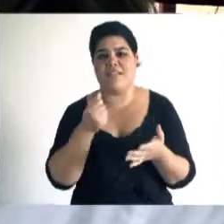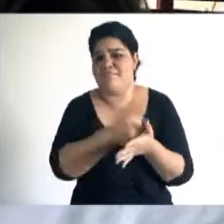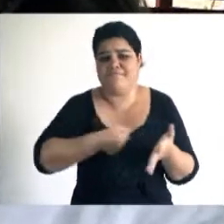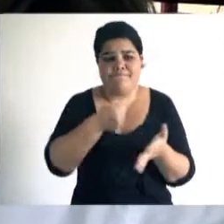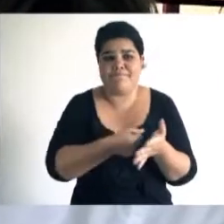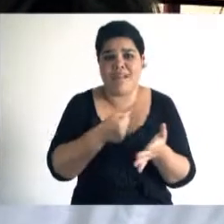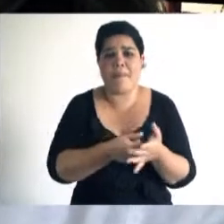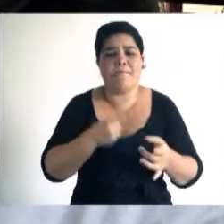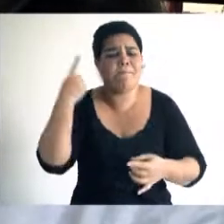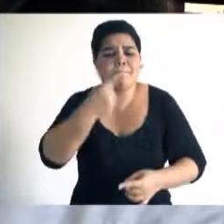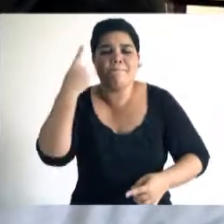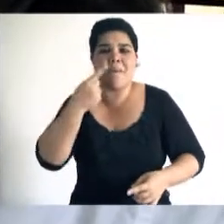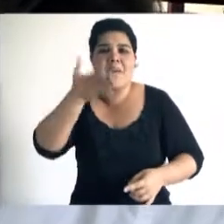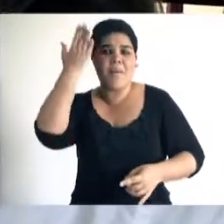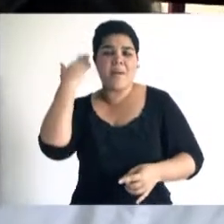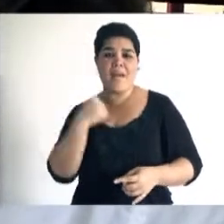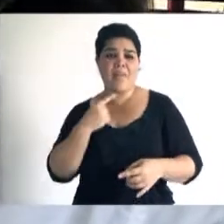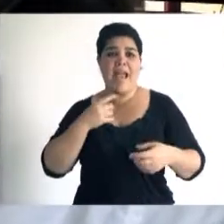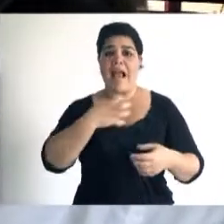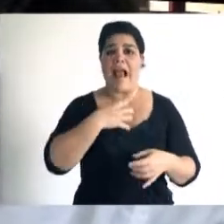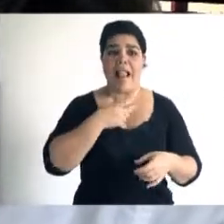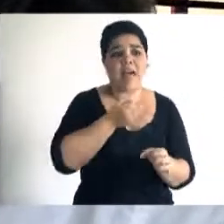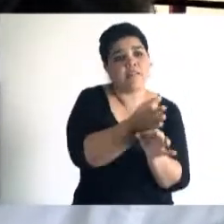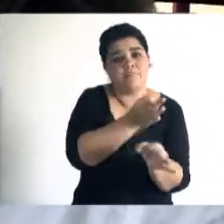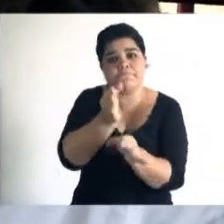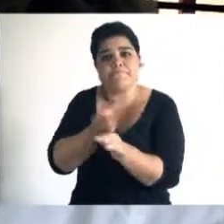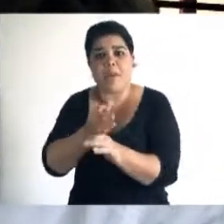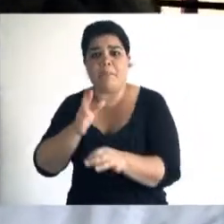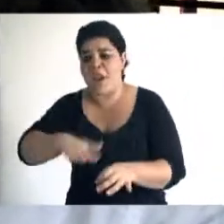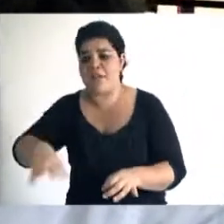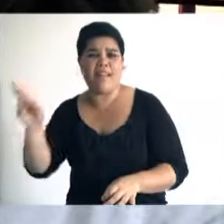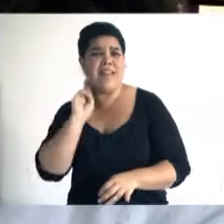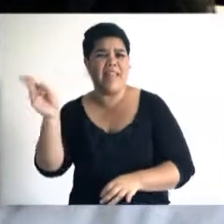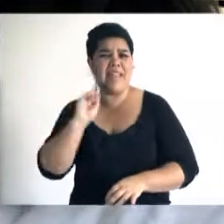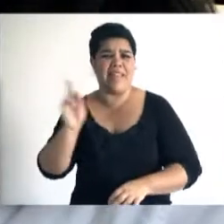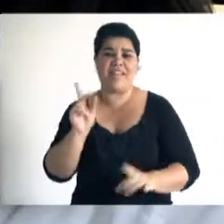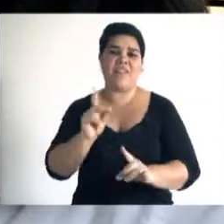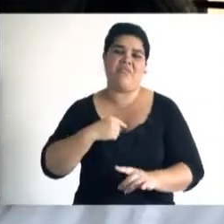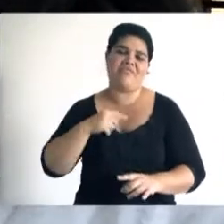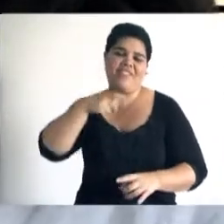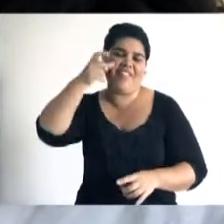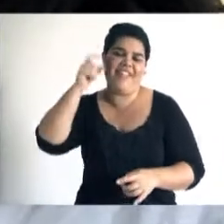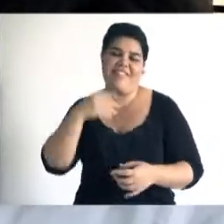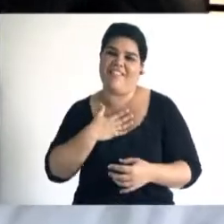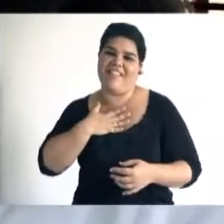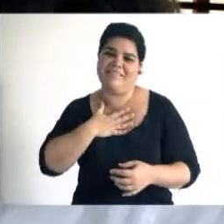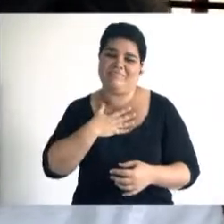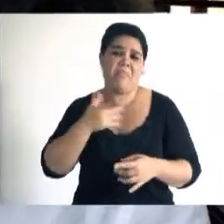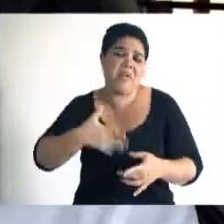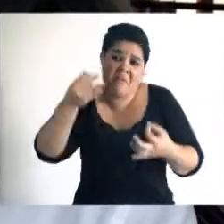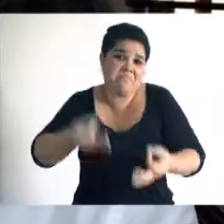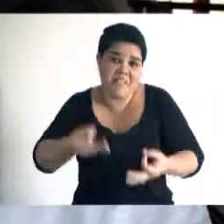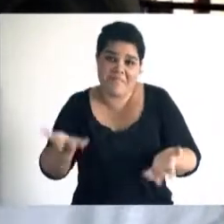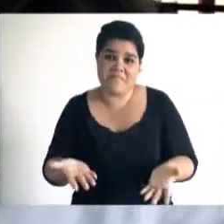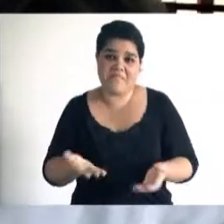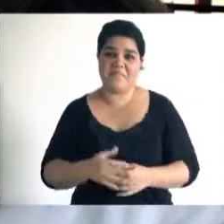profesores vamos a poder dar clases sin escuchar el criterio de los niños de la Escuela Carmen Berarenas. Los vamos a extrañar, pero muy bien que los